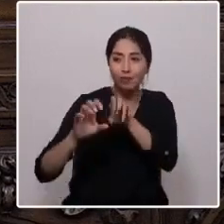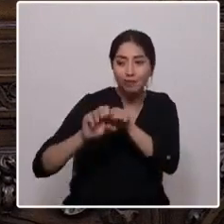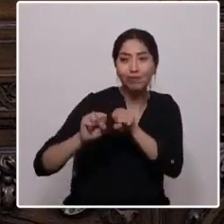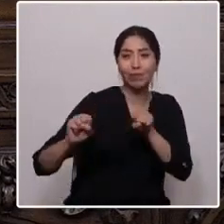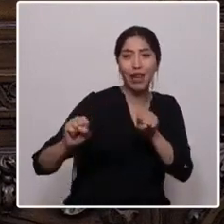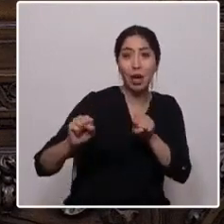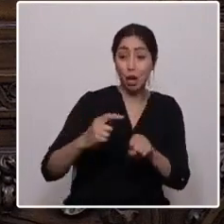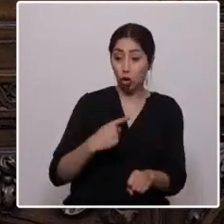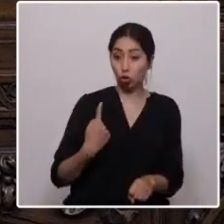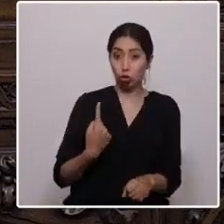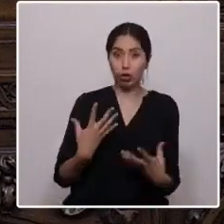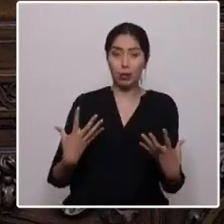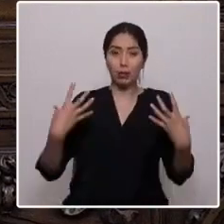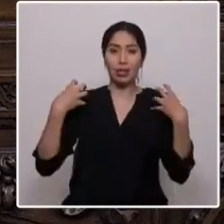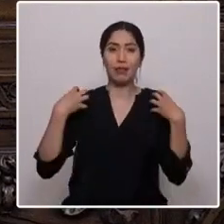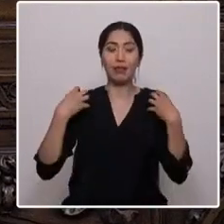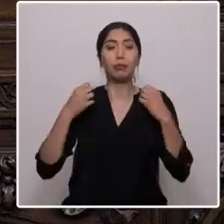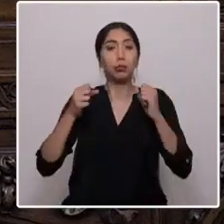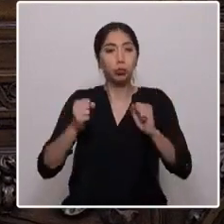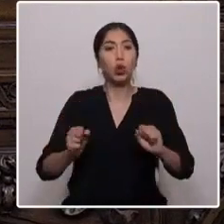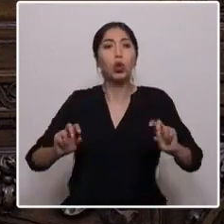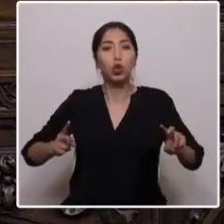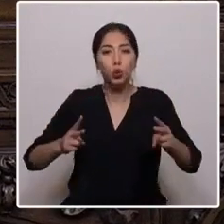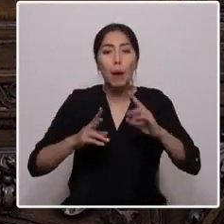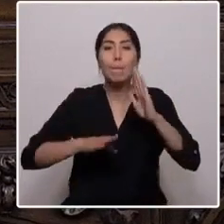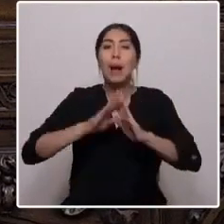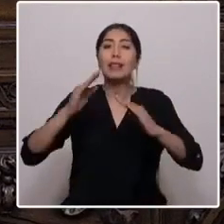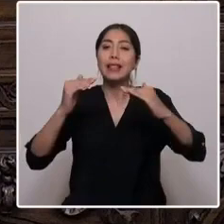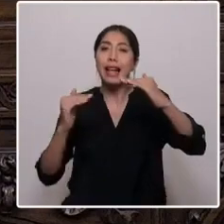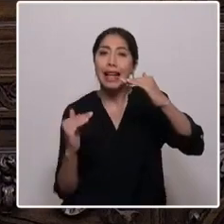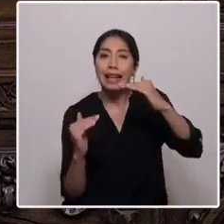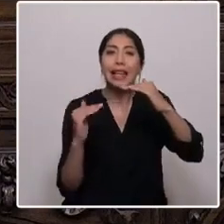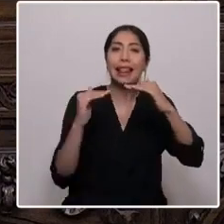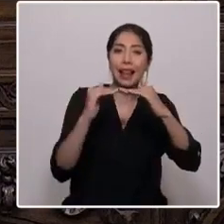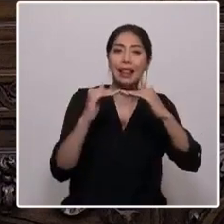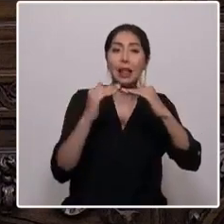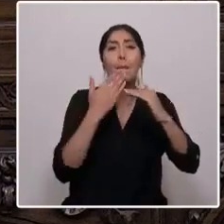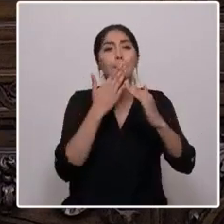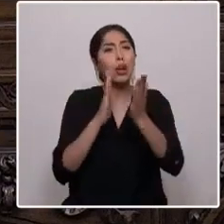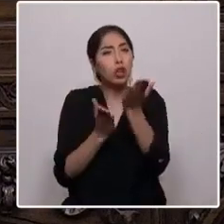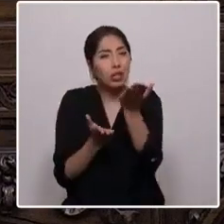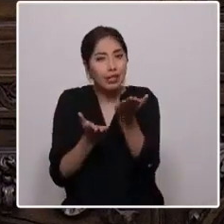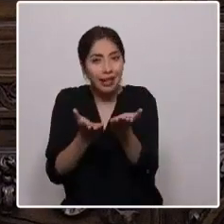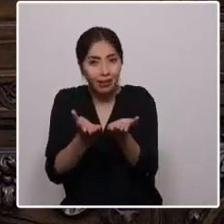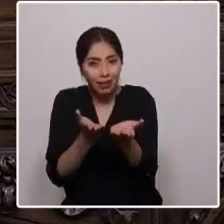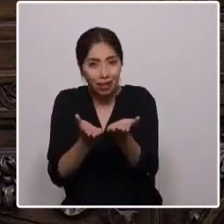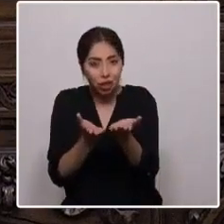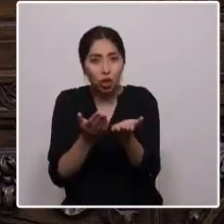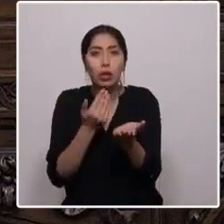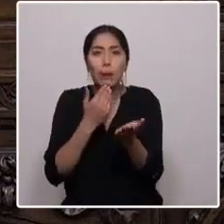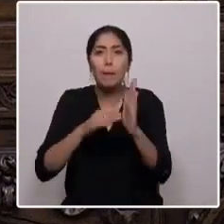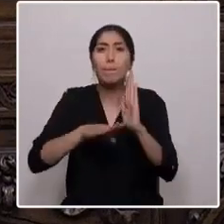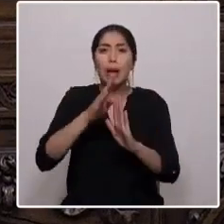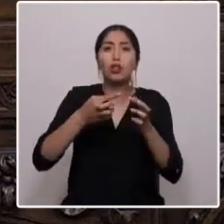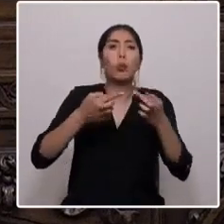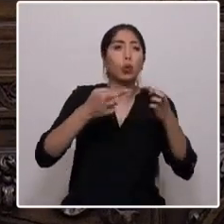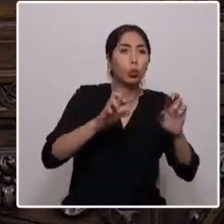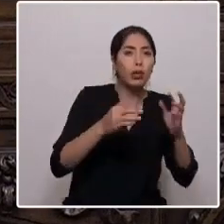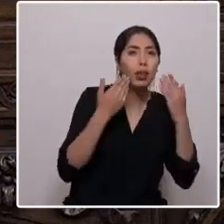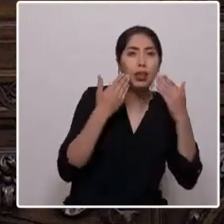logremos construir mayor equidad, generar mejores servicios y dar más oportunidades.